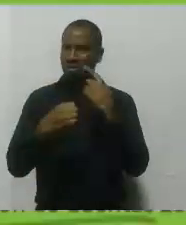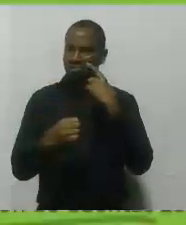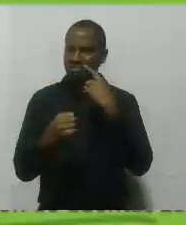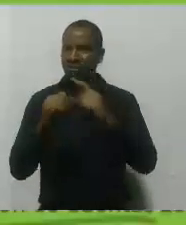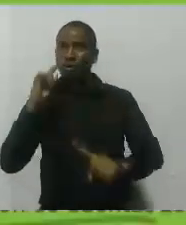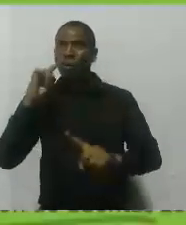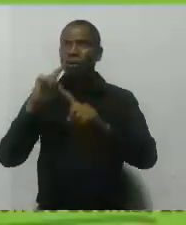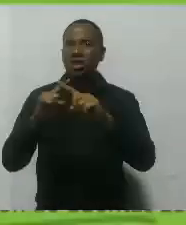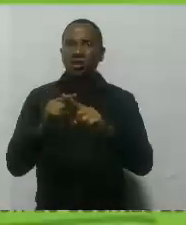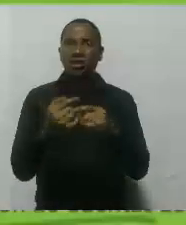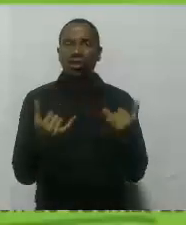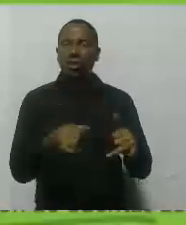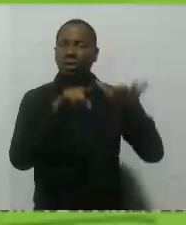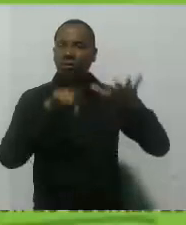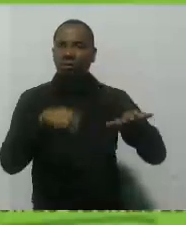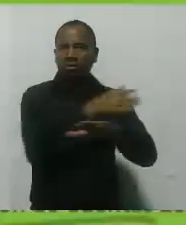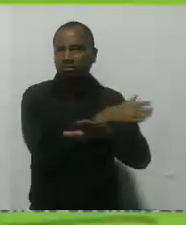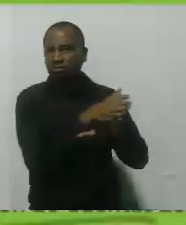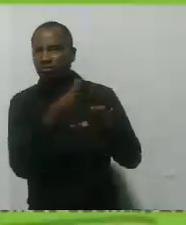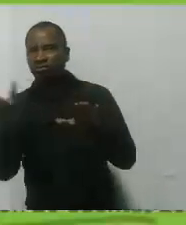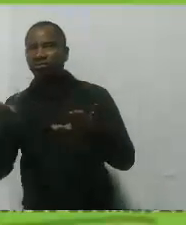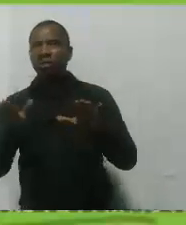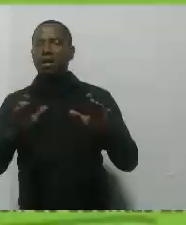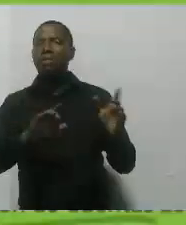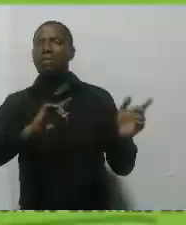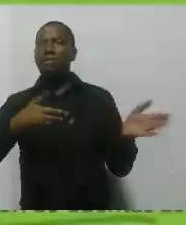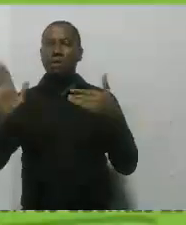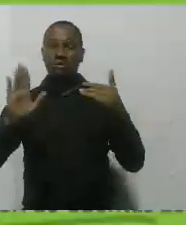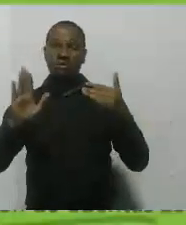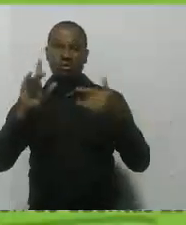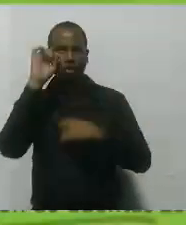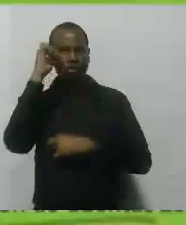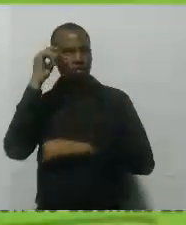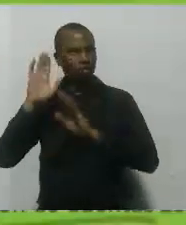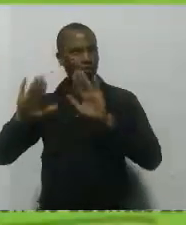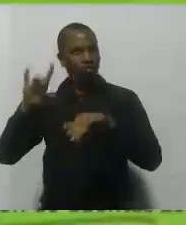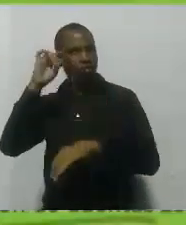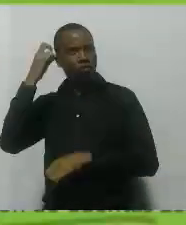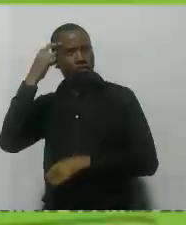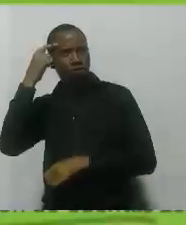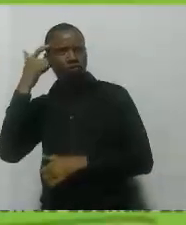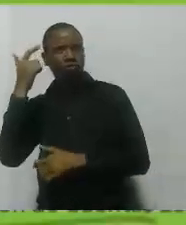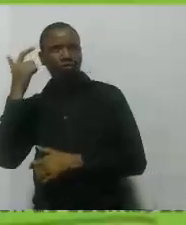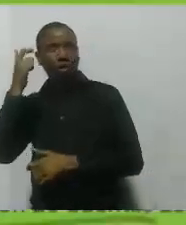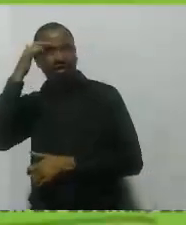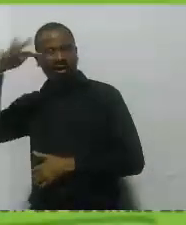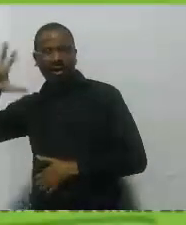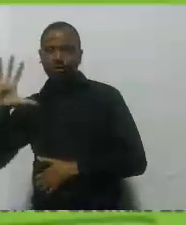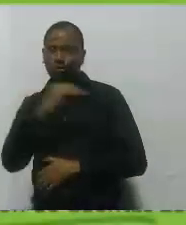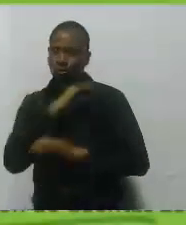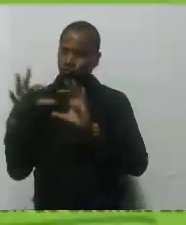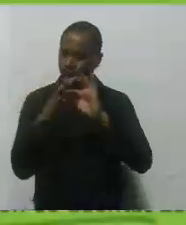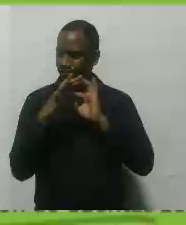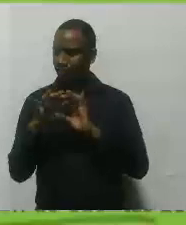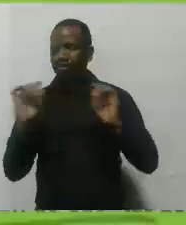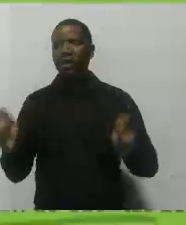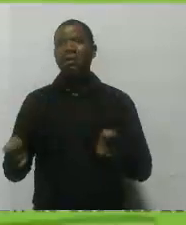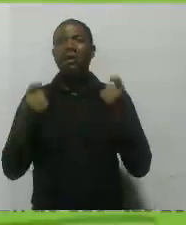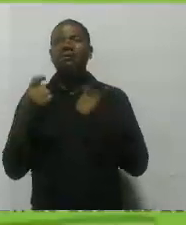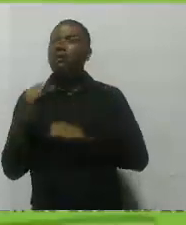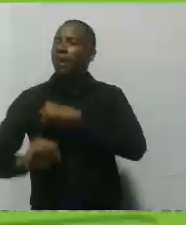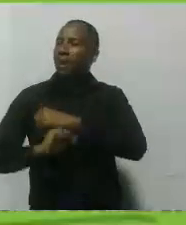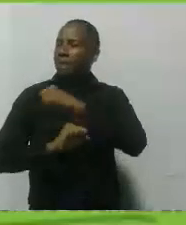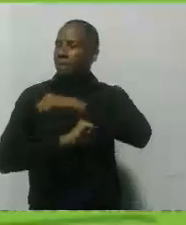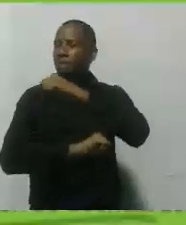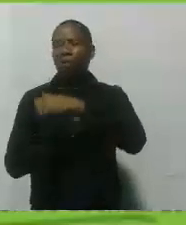los resultados y a la gestión del plan de gobierno Salvemos Juntos a Cartagena con ese decidido apoyo y